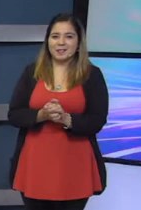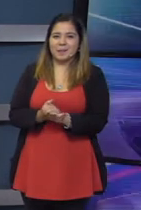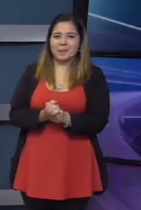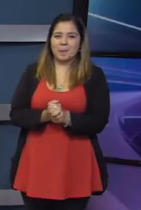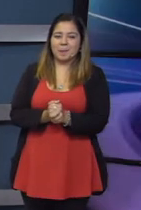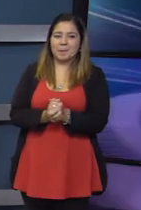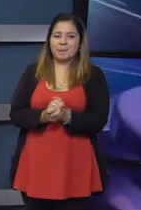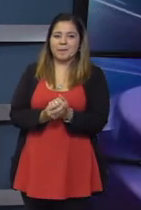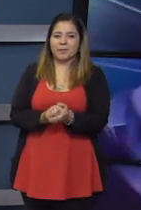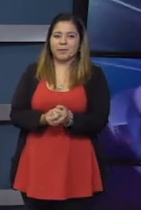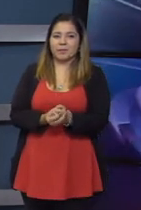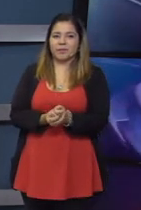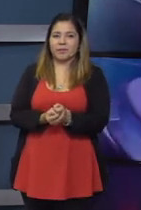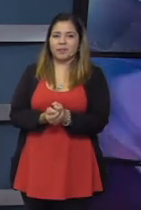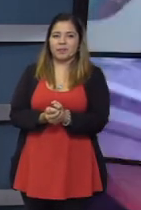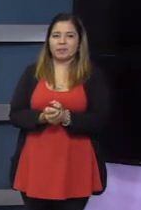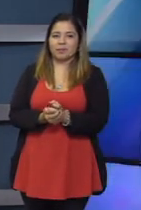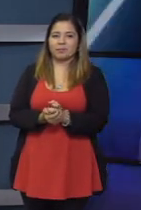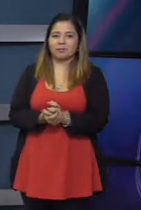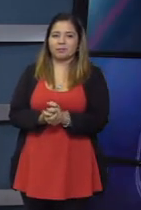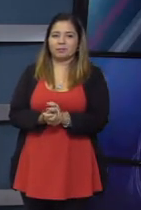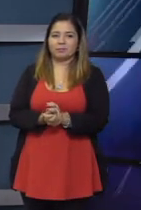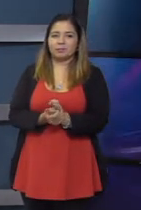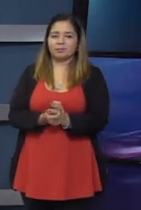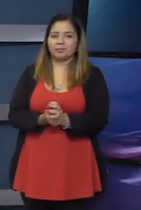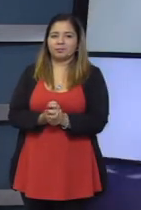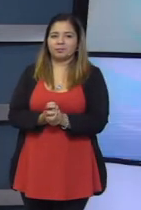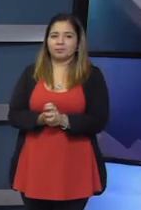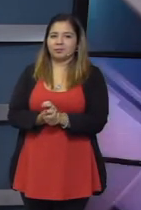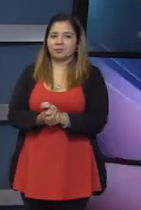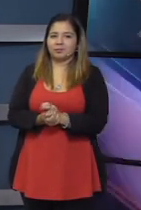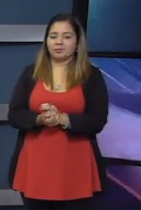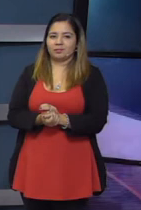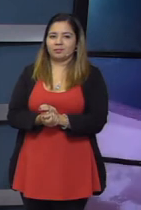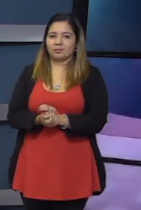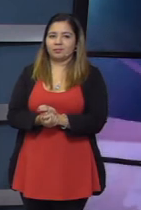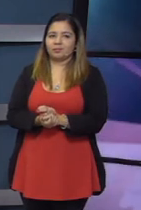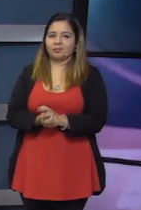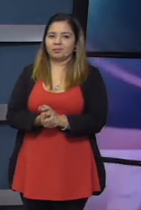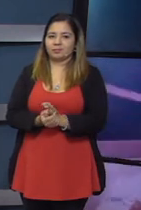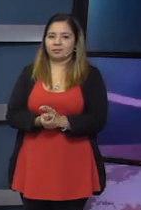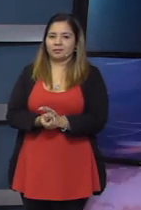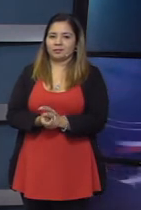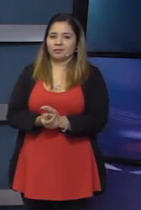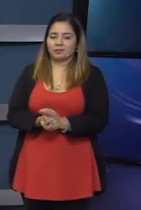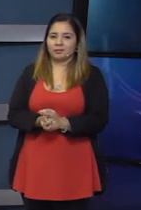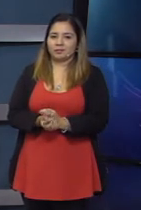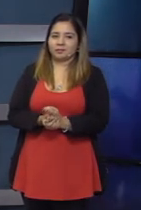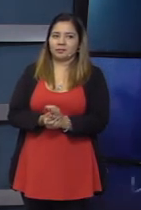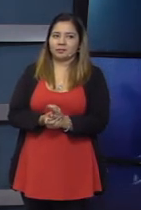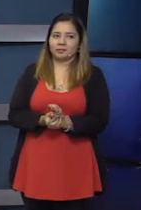Sí, las leyes no tienen efecto destructivo, así que desde el momento que quede sancionada, se va a poner,